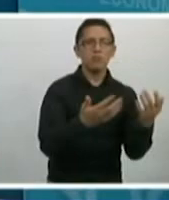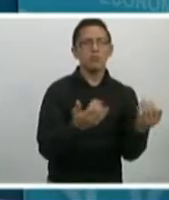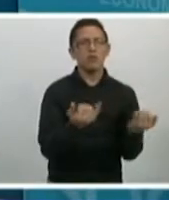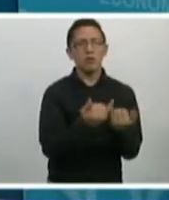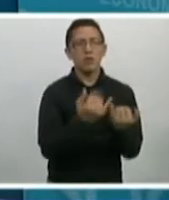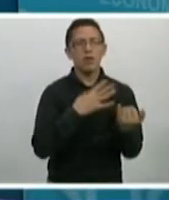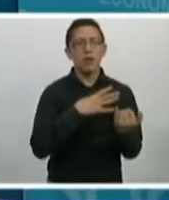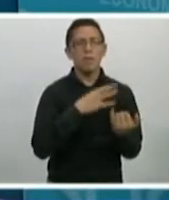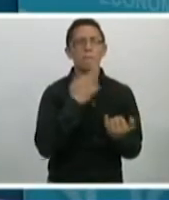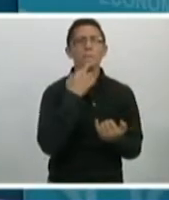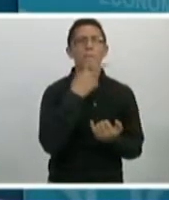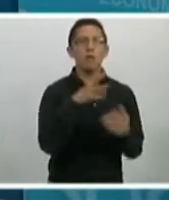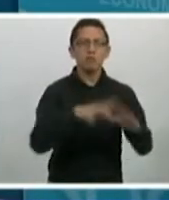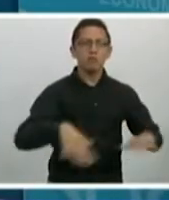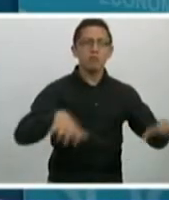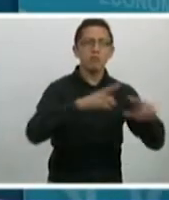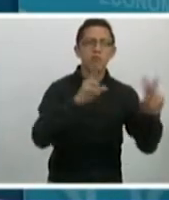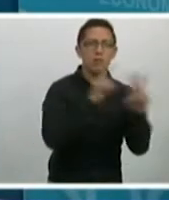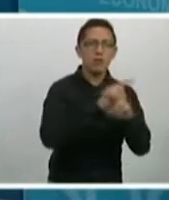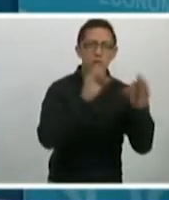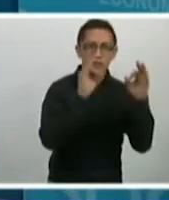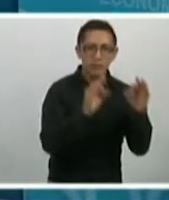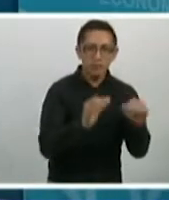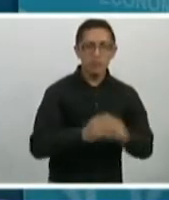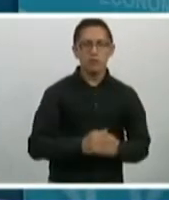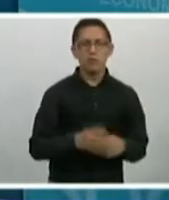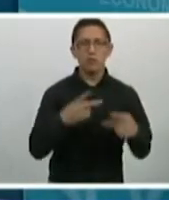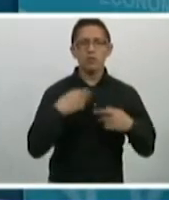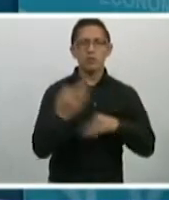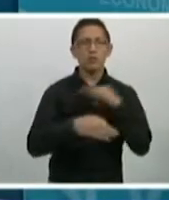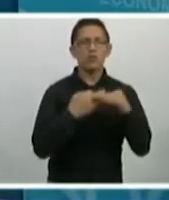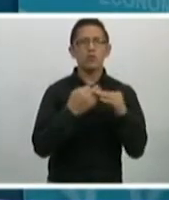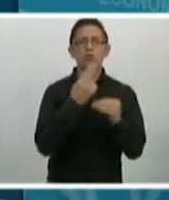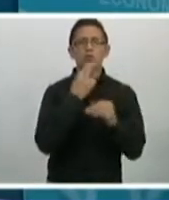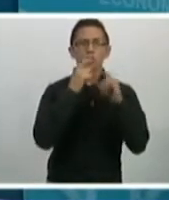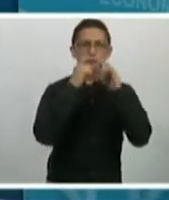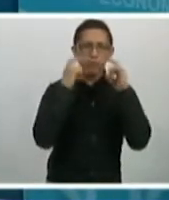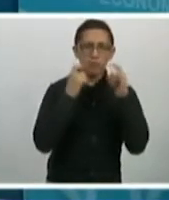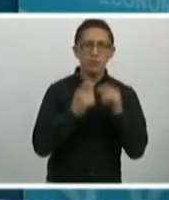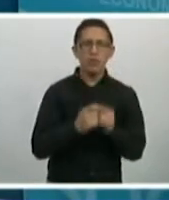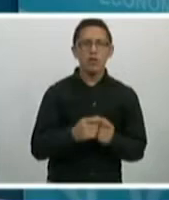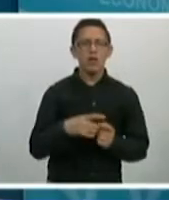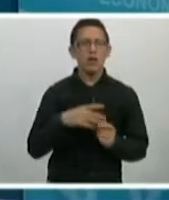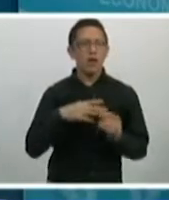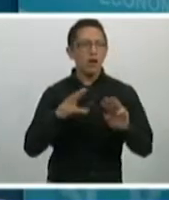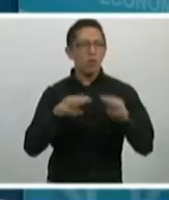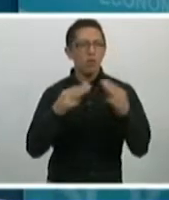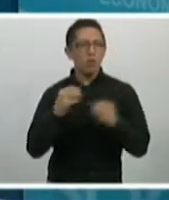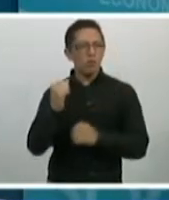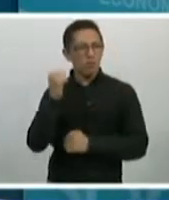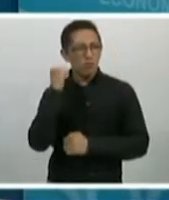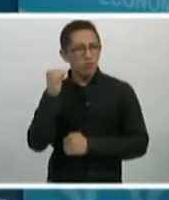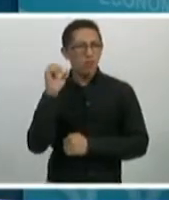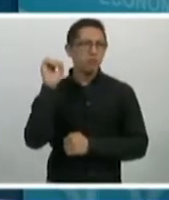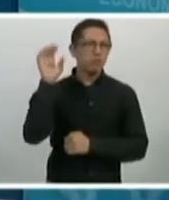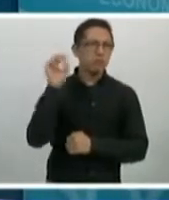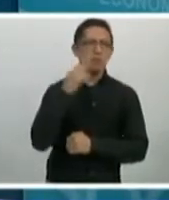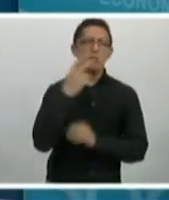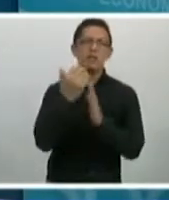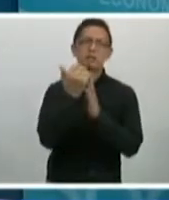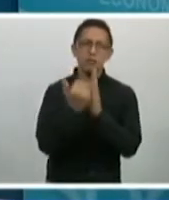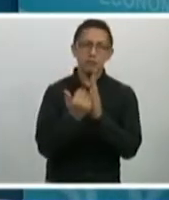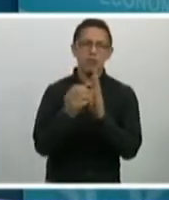mantener el uso del cubrebocas, traten de no poner fuerte la música porque si tú pones fuerte la música,